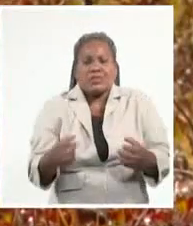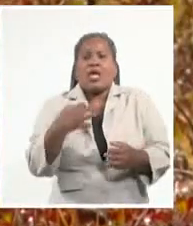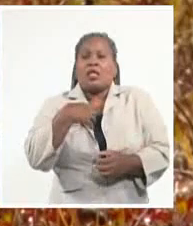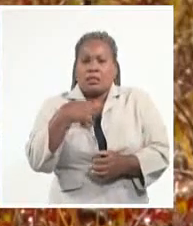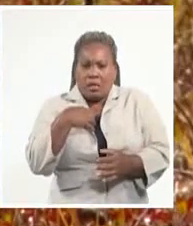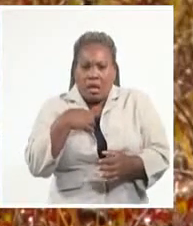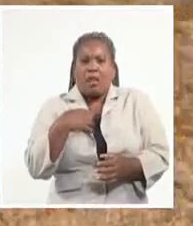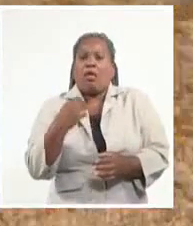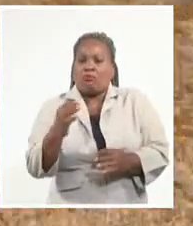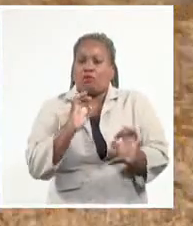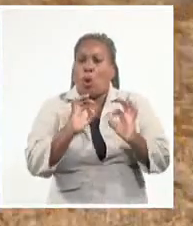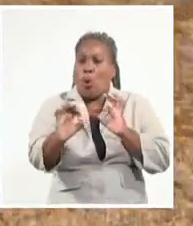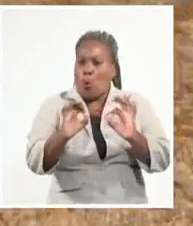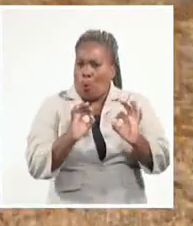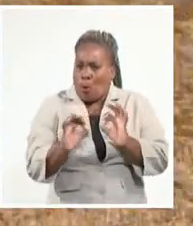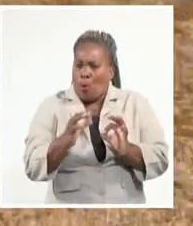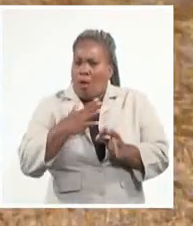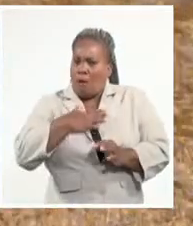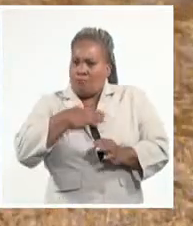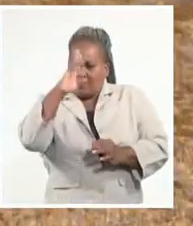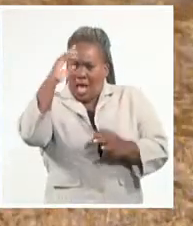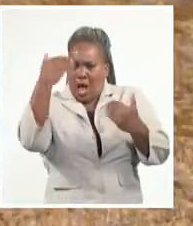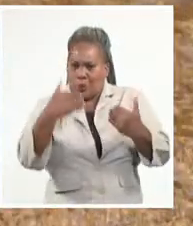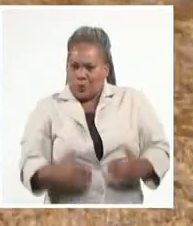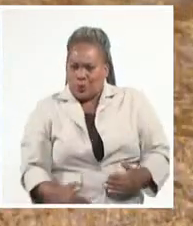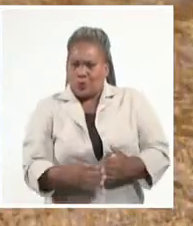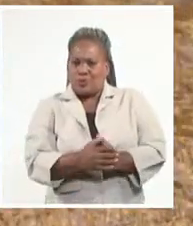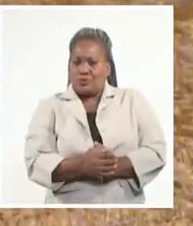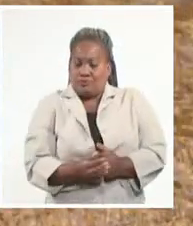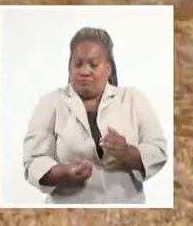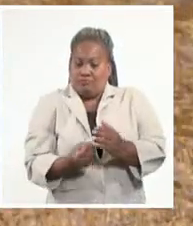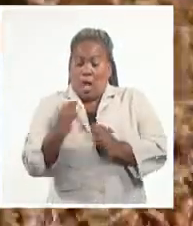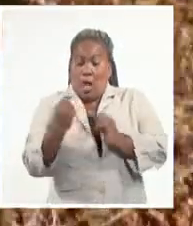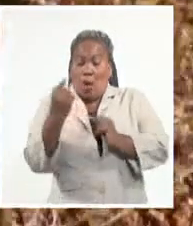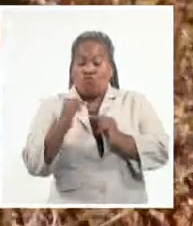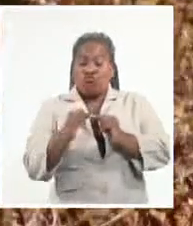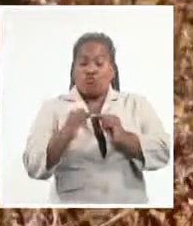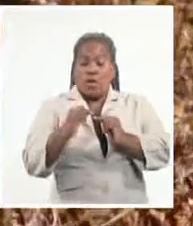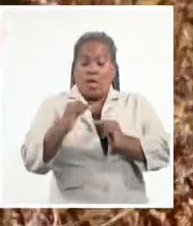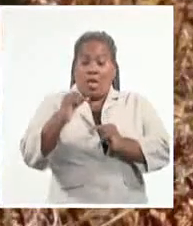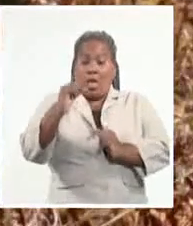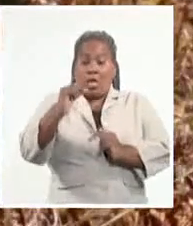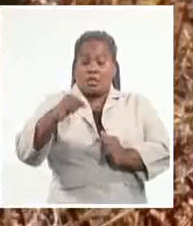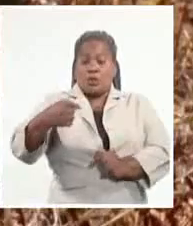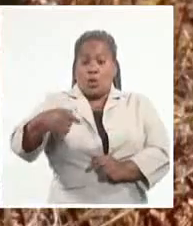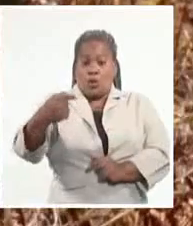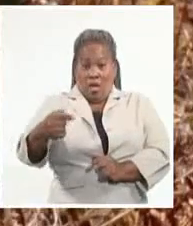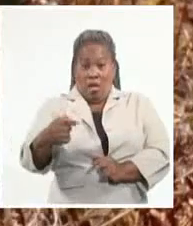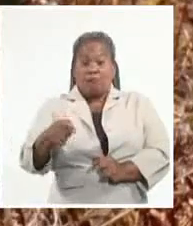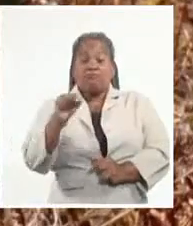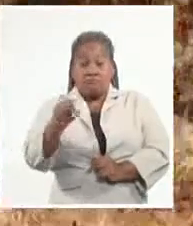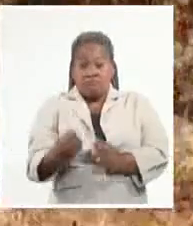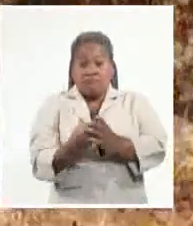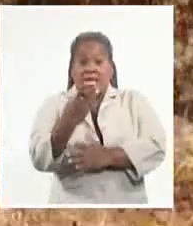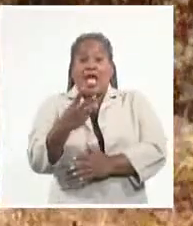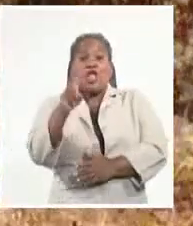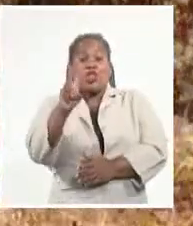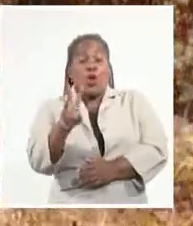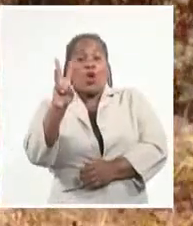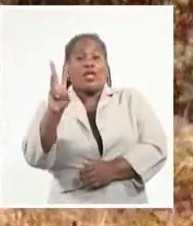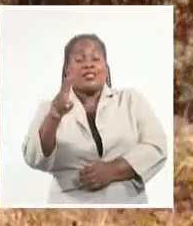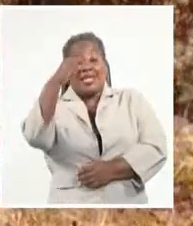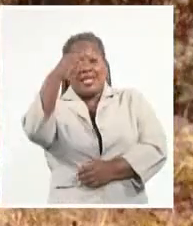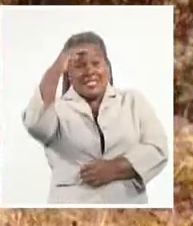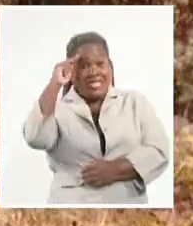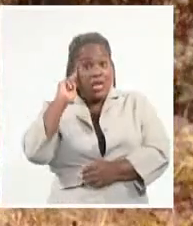curativas. Sólo crece alrededor de un centímetro al año y vive entre dos y tres siglos, por lo